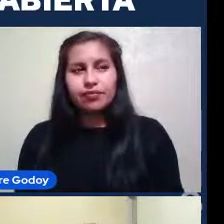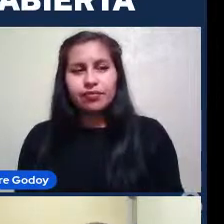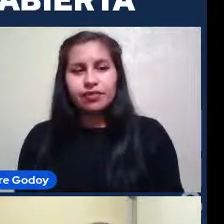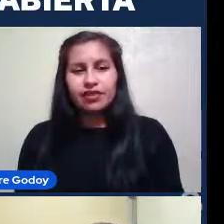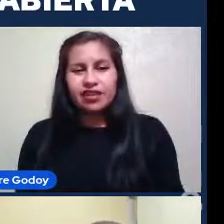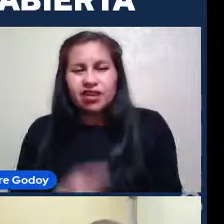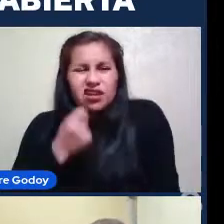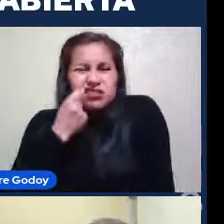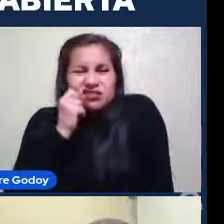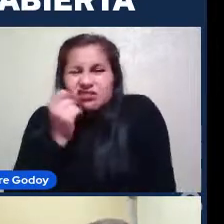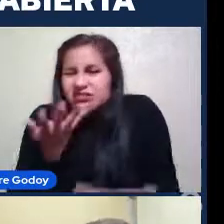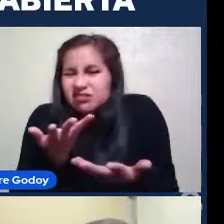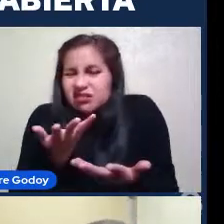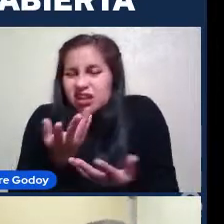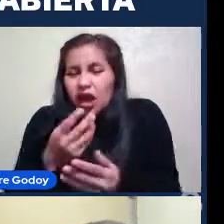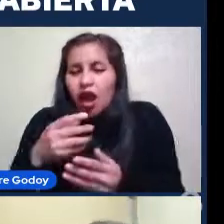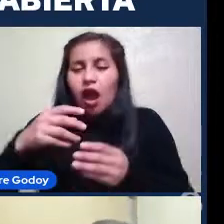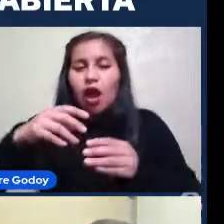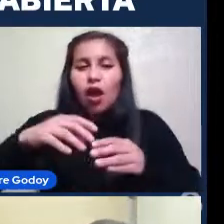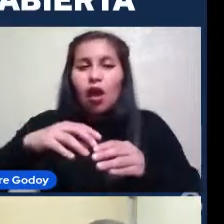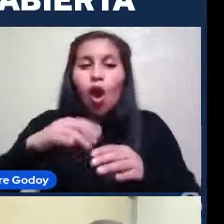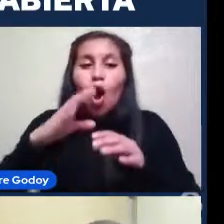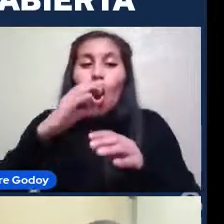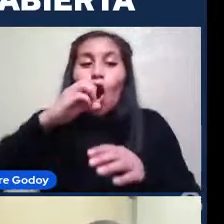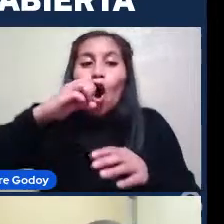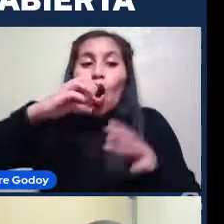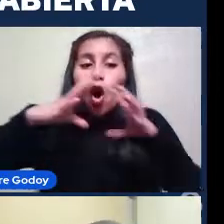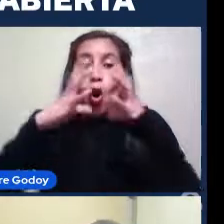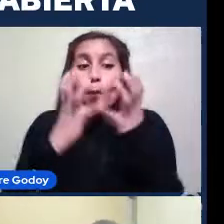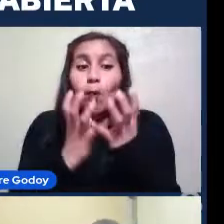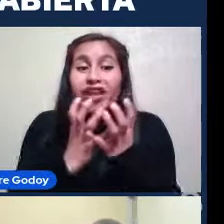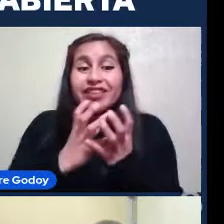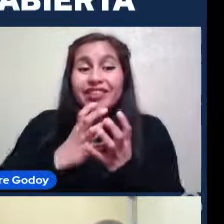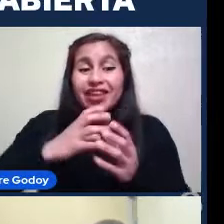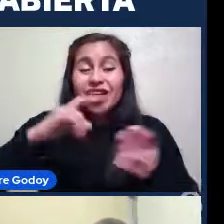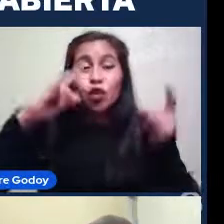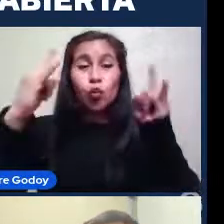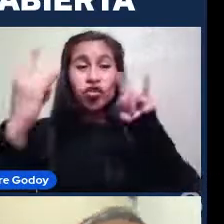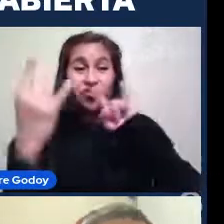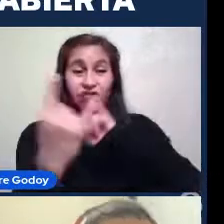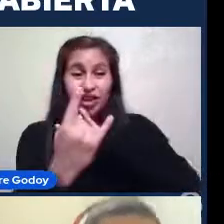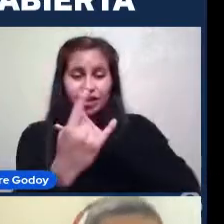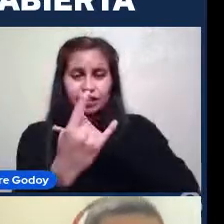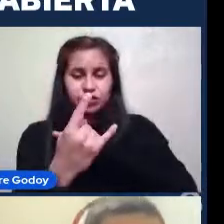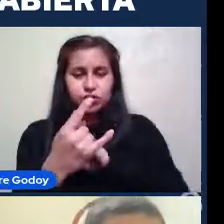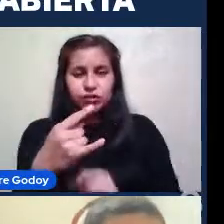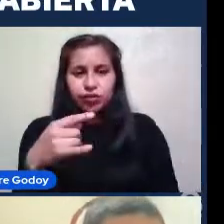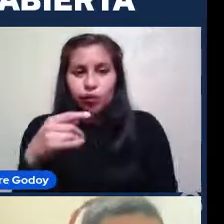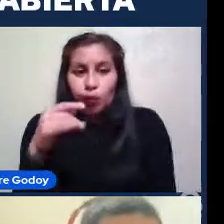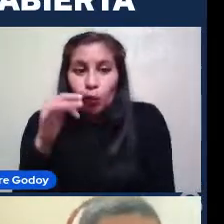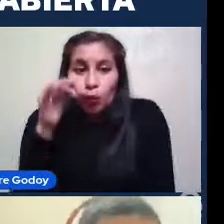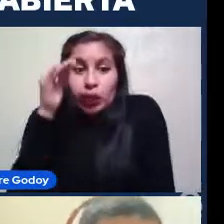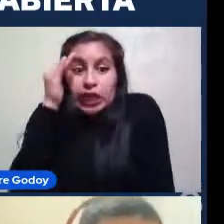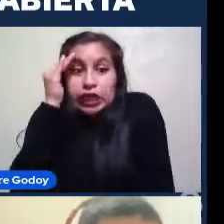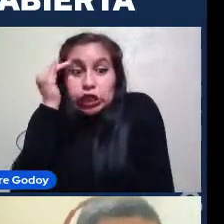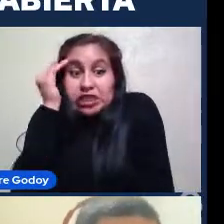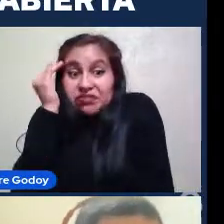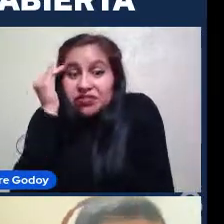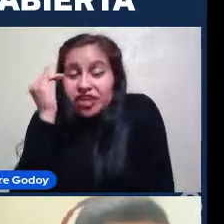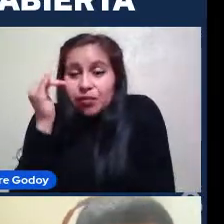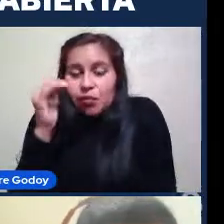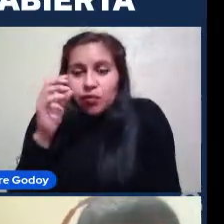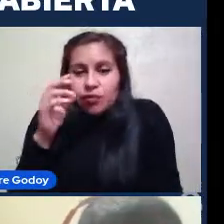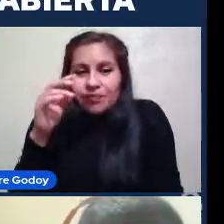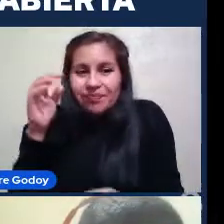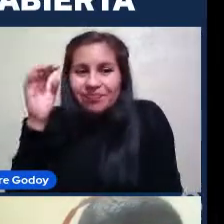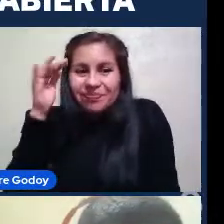componente Del universo En el modelo actual Que tenemos Que es De los más misteriosos Que existe Bien